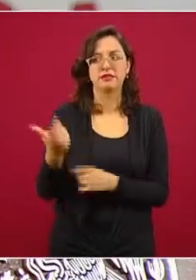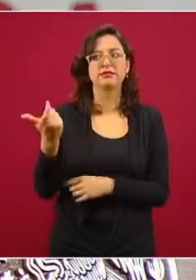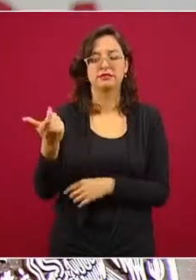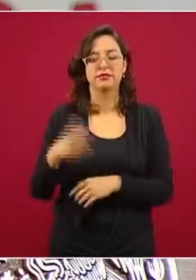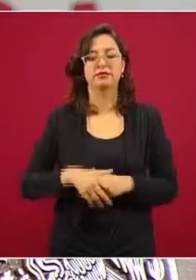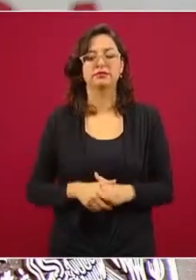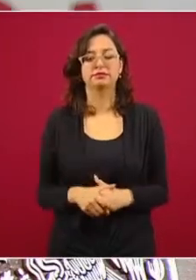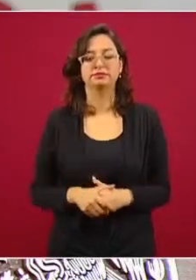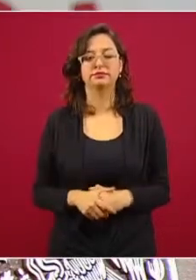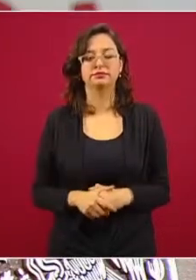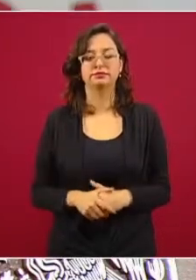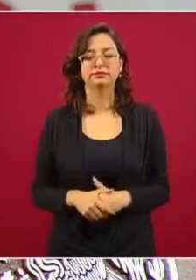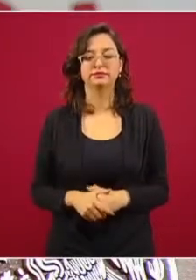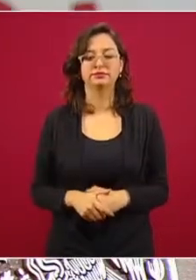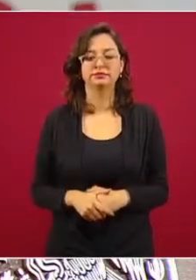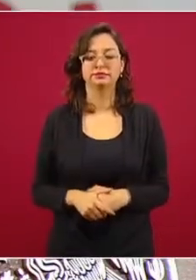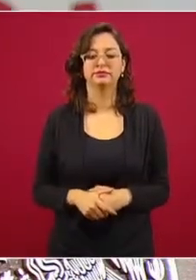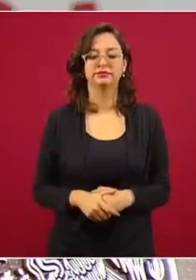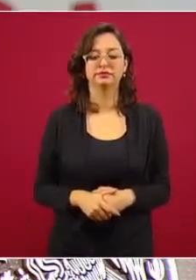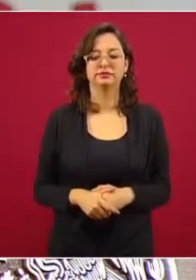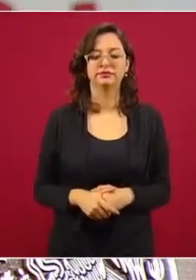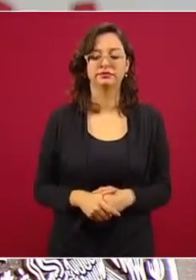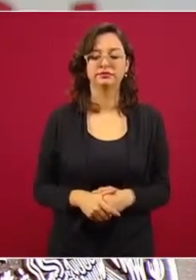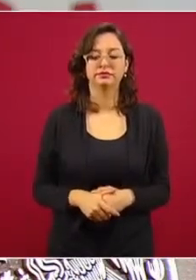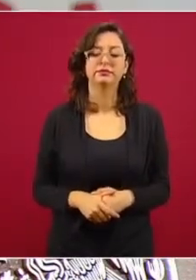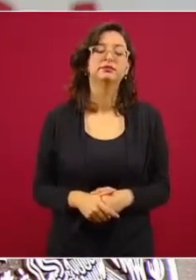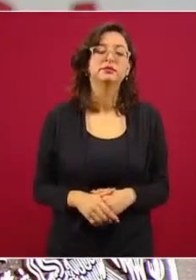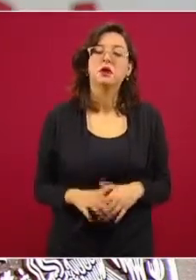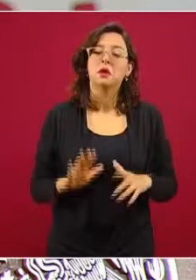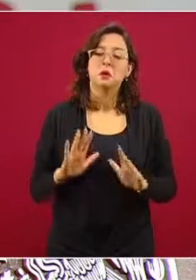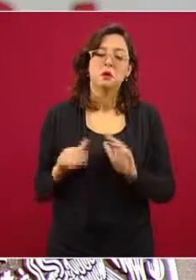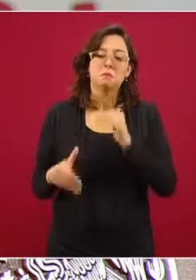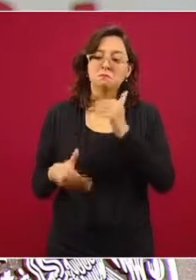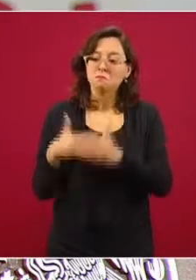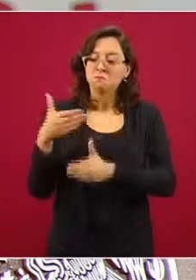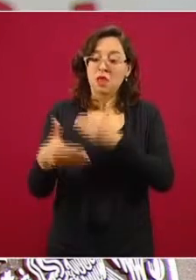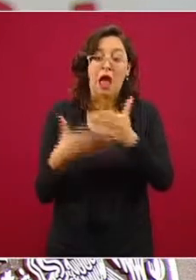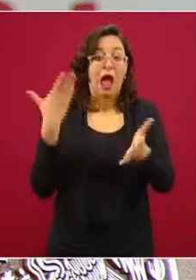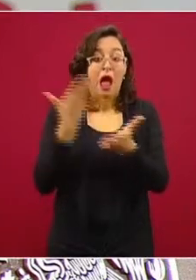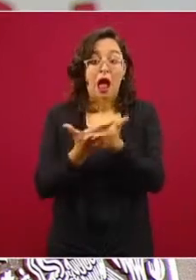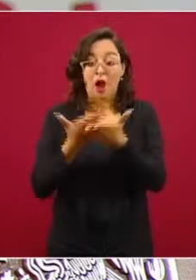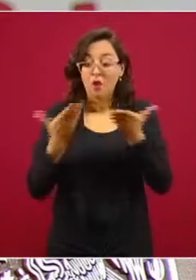Ya en el gobierno actual no hay chayote,